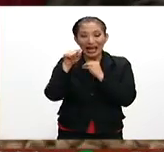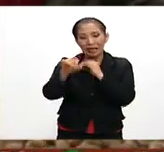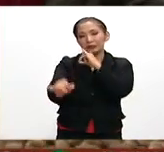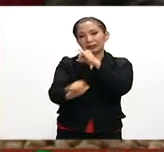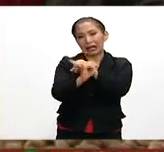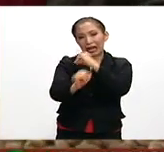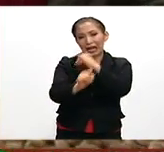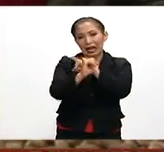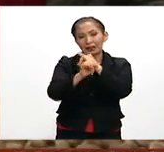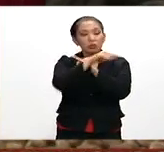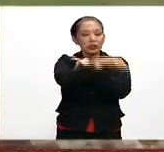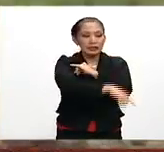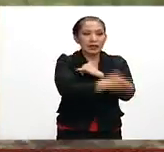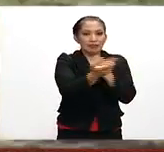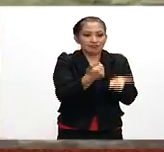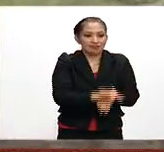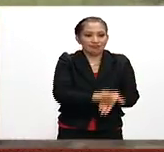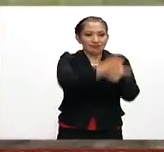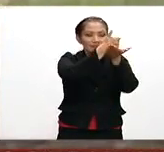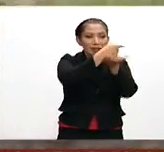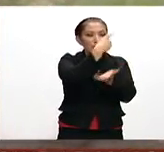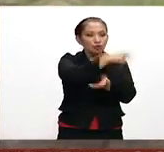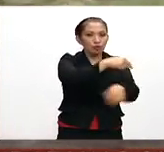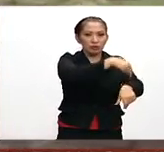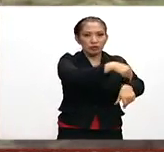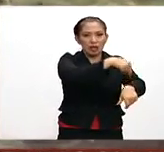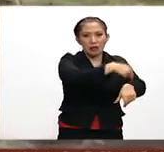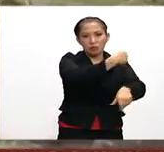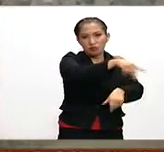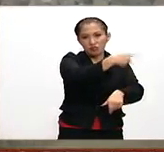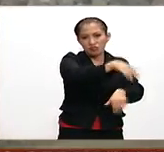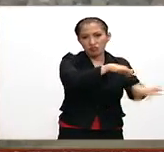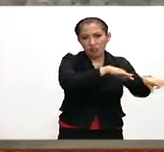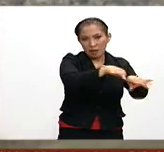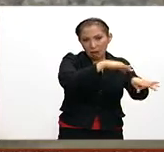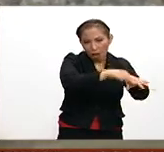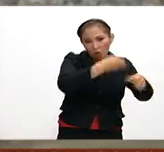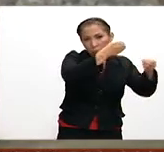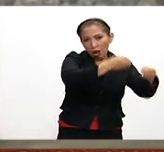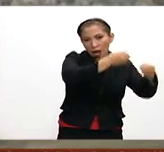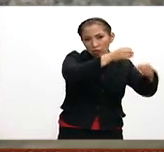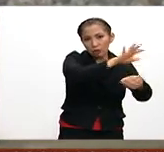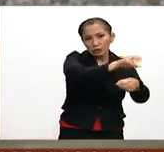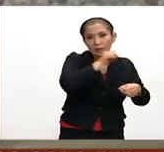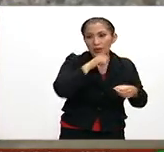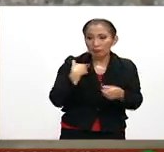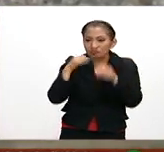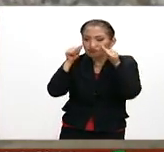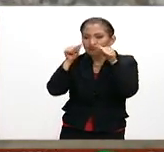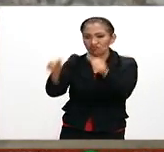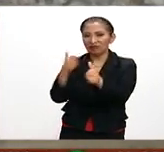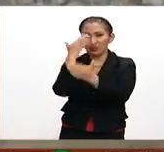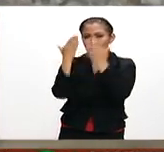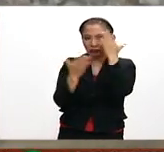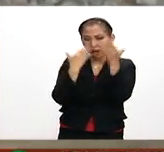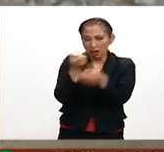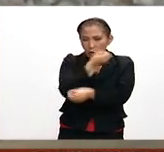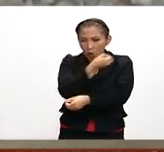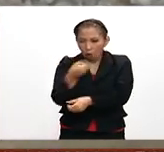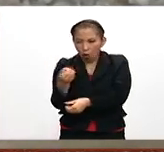línea, pues le va a permitir manejar sus propios horarios y una propia organización de su tiempo.